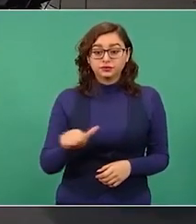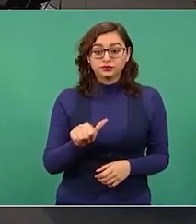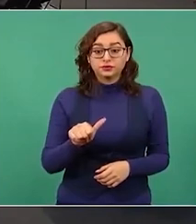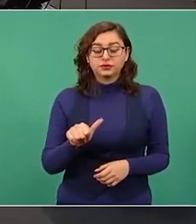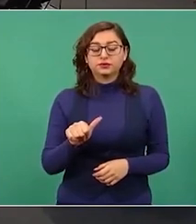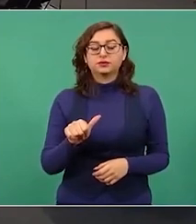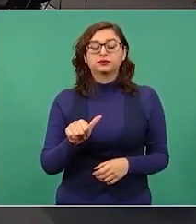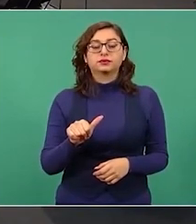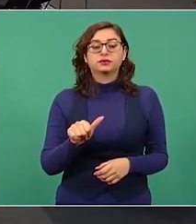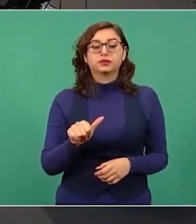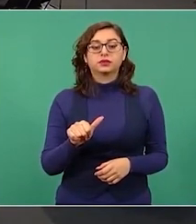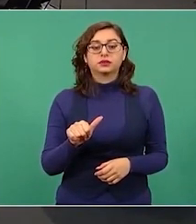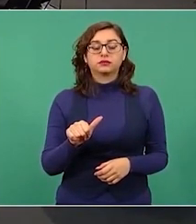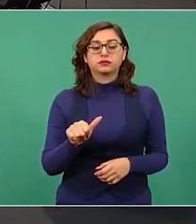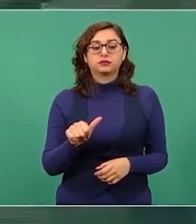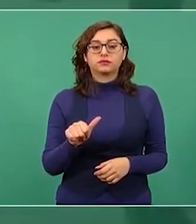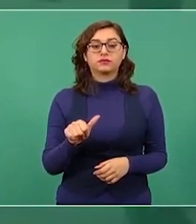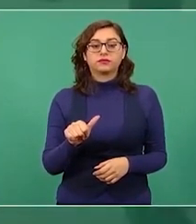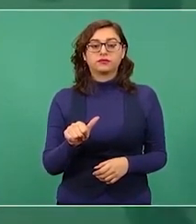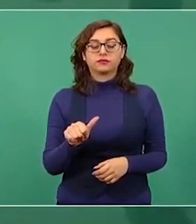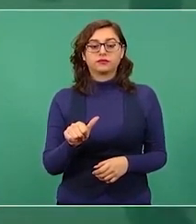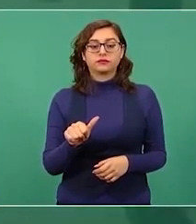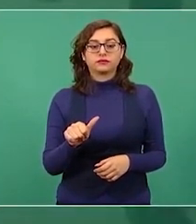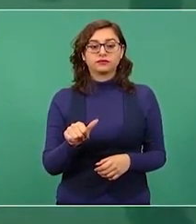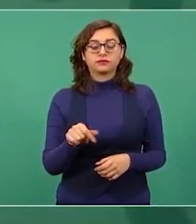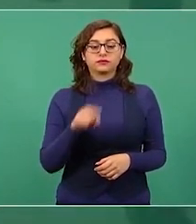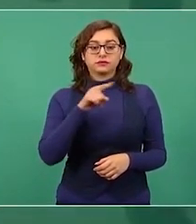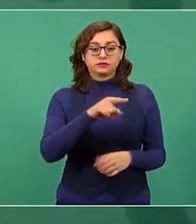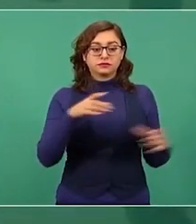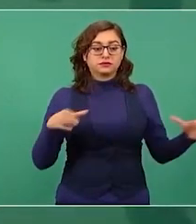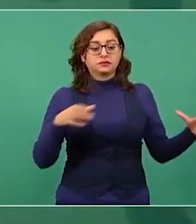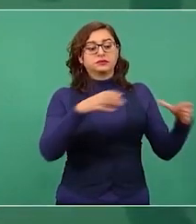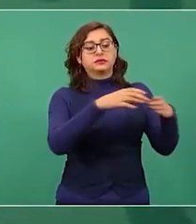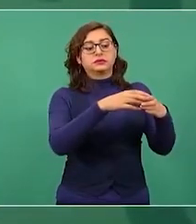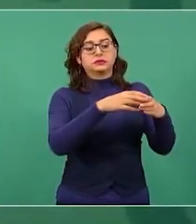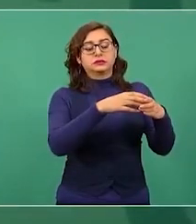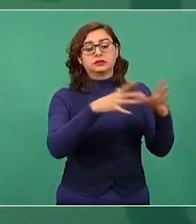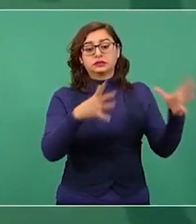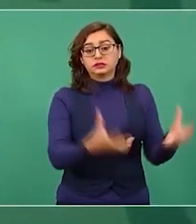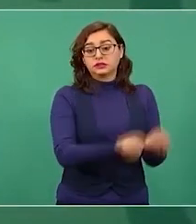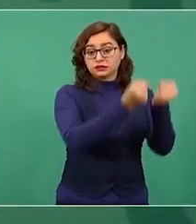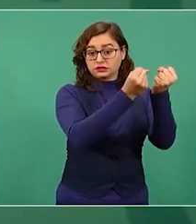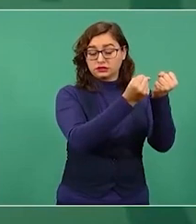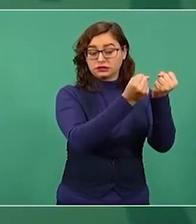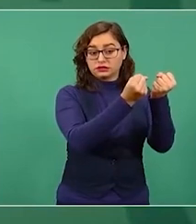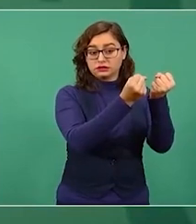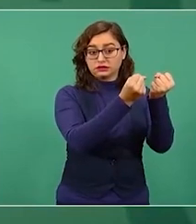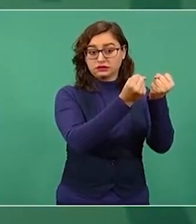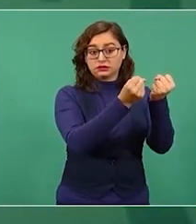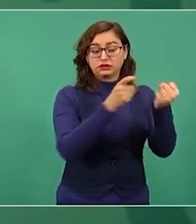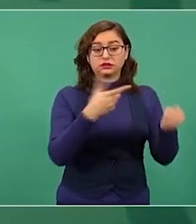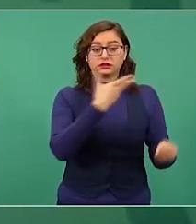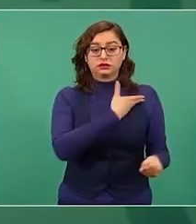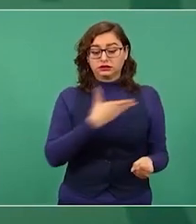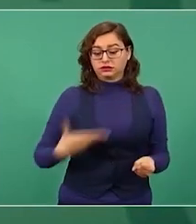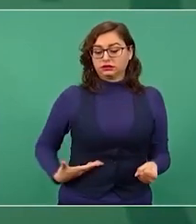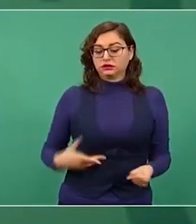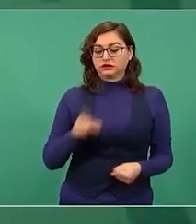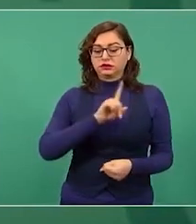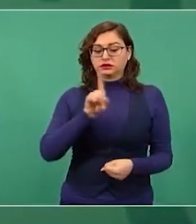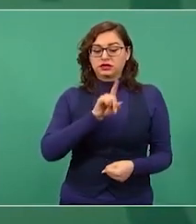de rescatar, así le llamaron a los de arriba, el presidente Zedillo,